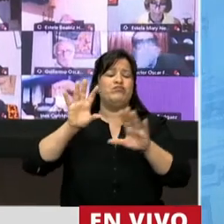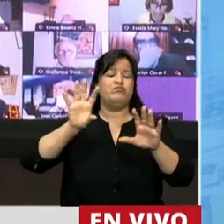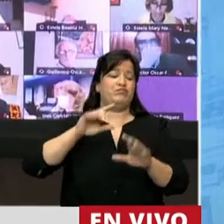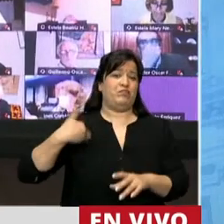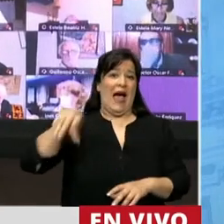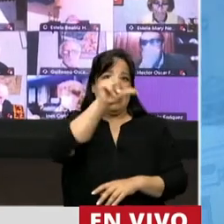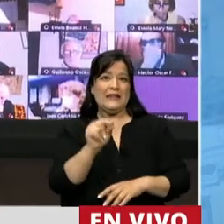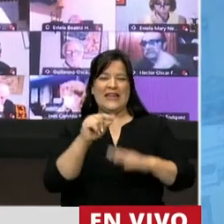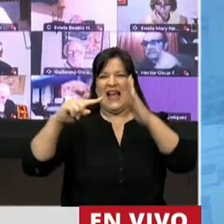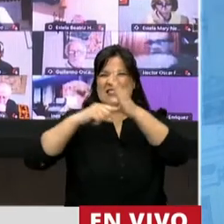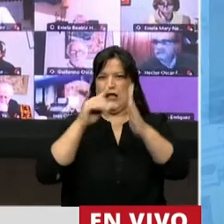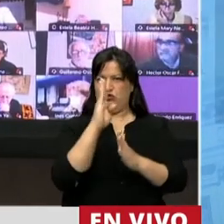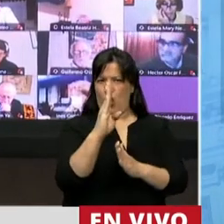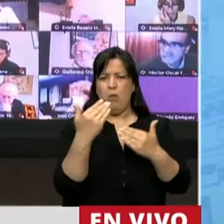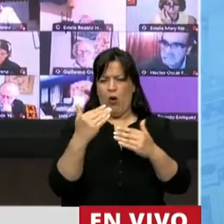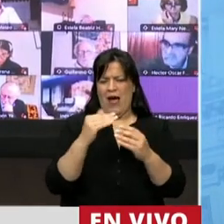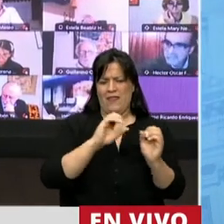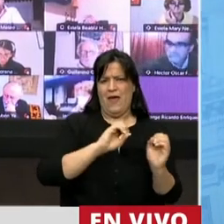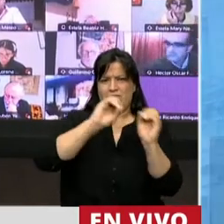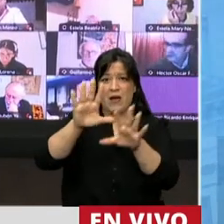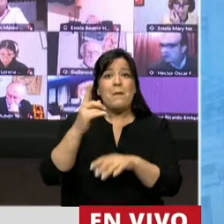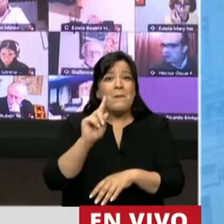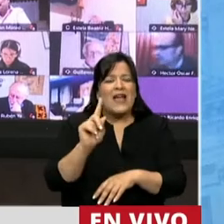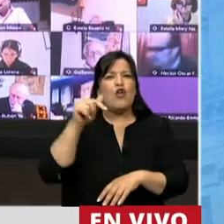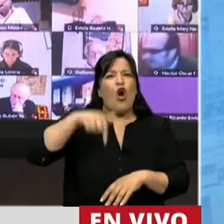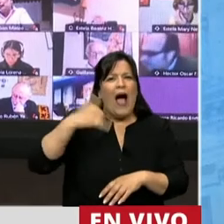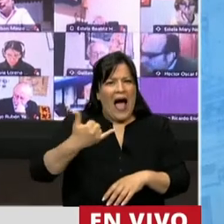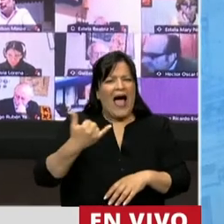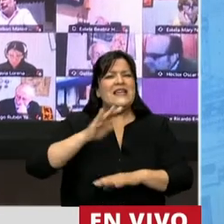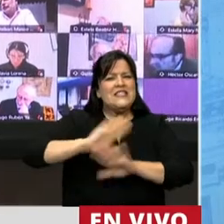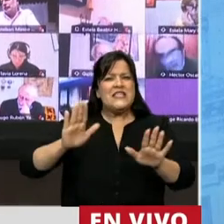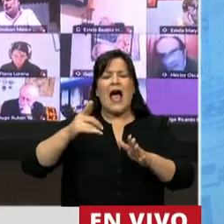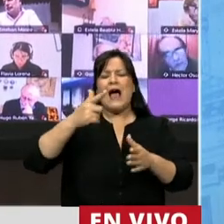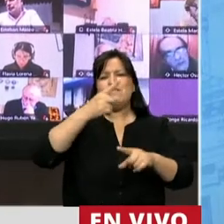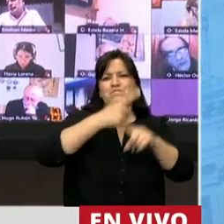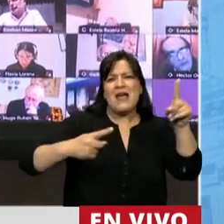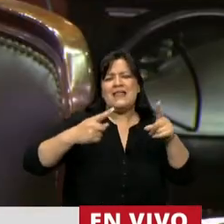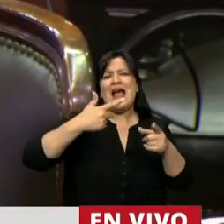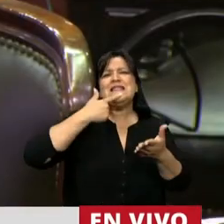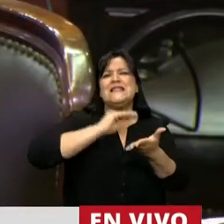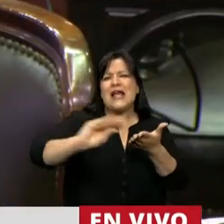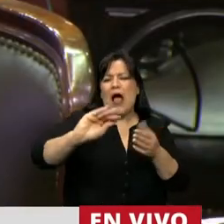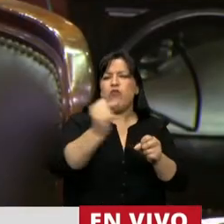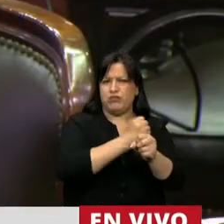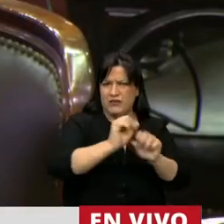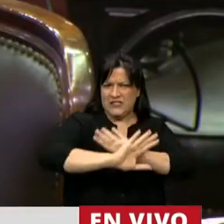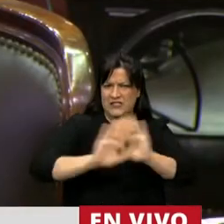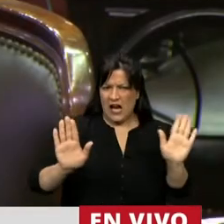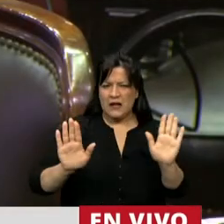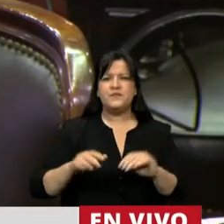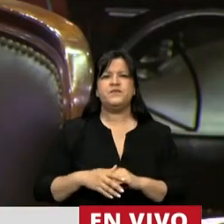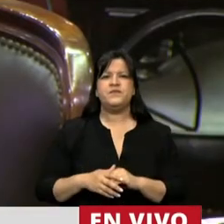tenemos en análisis una media sanción del Senado de la Nación que